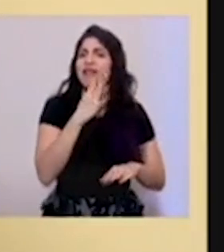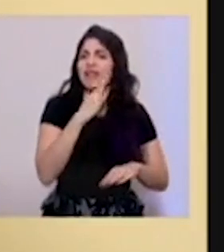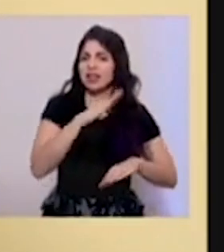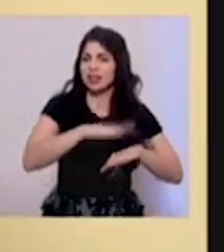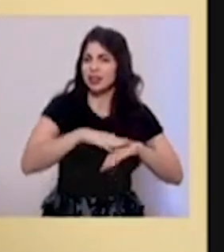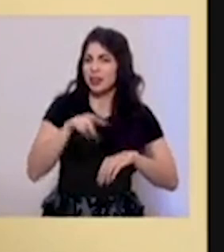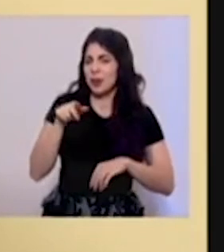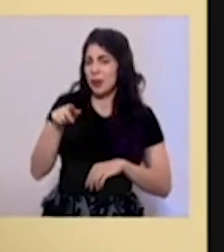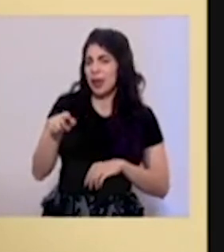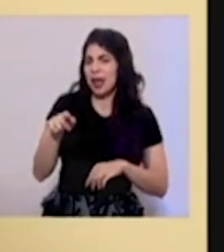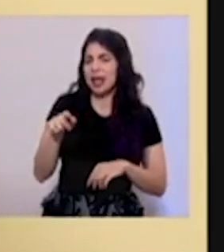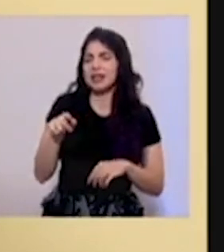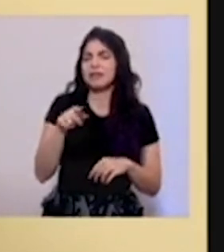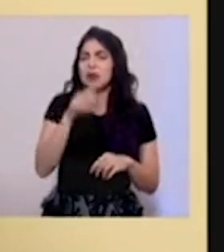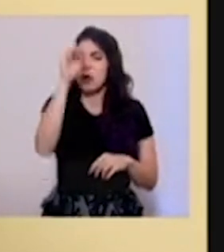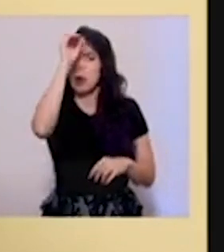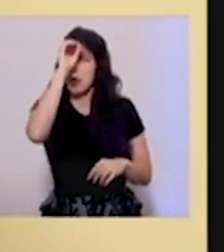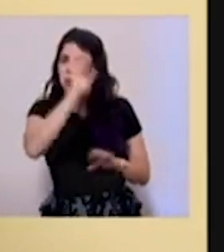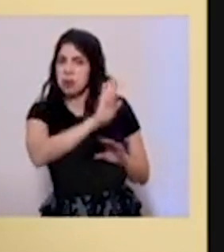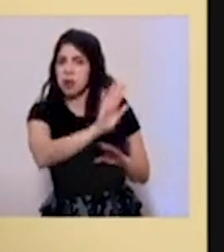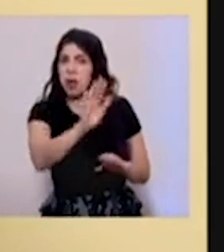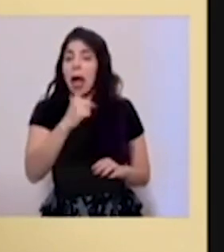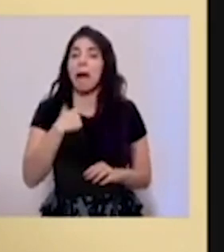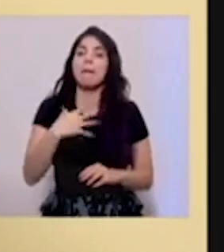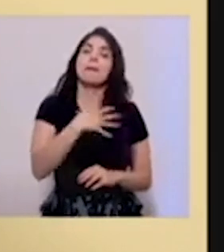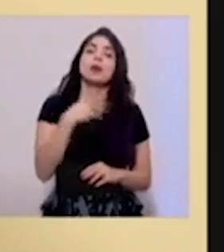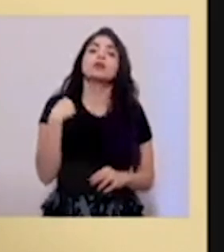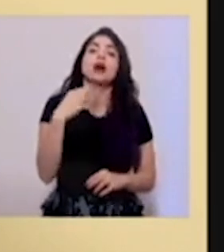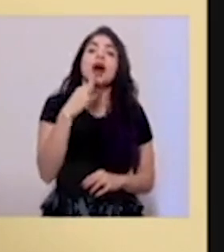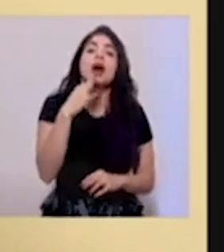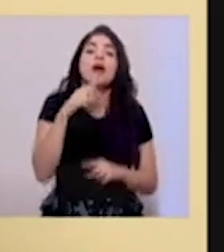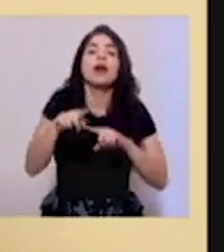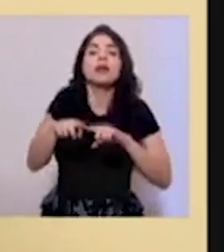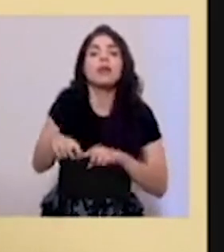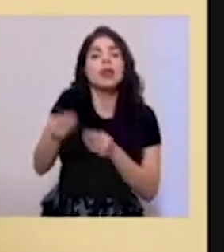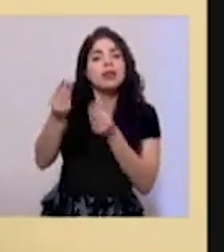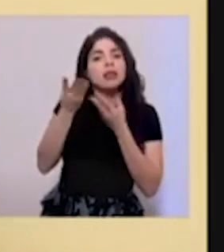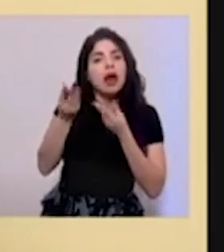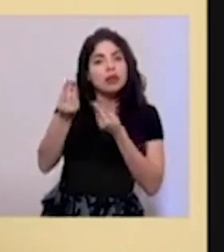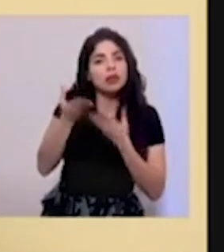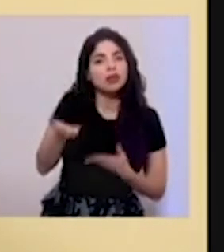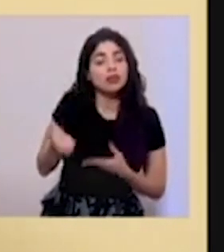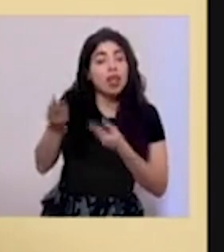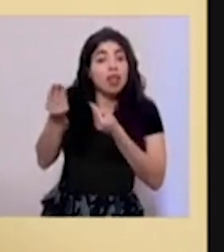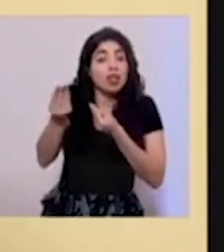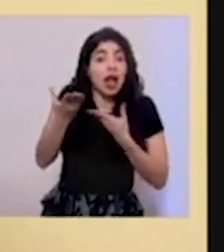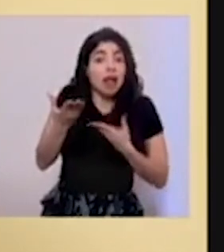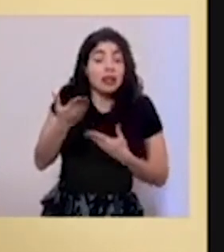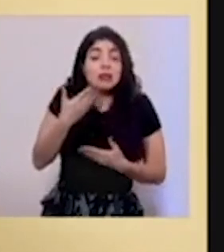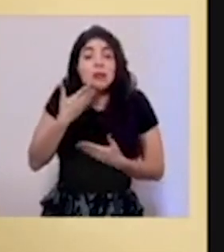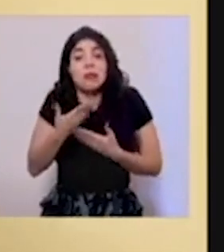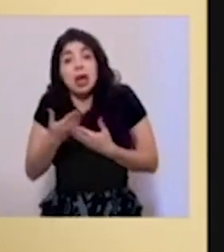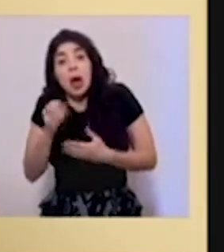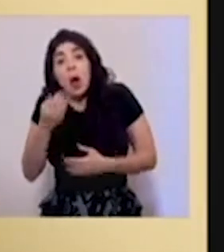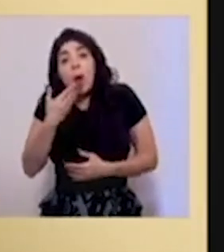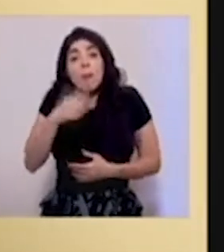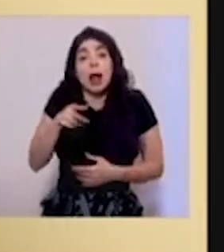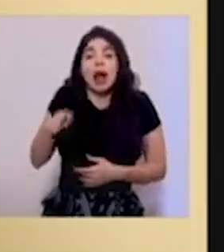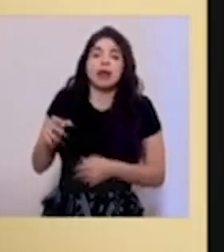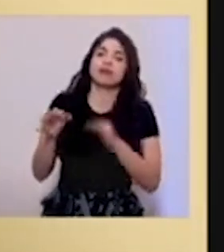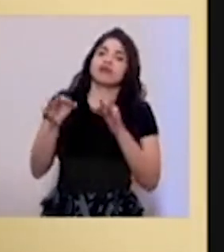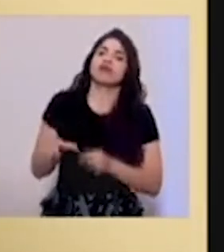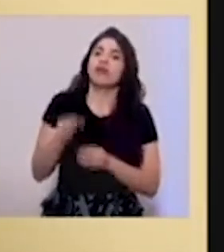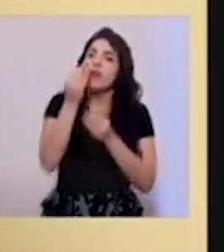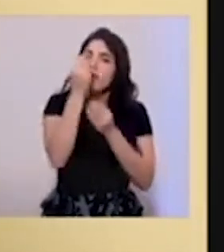de algunas posiciones. A mí me gusta hablar con datos, ¿verdad? Al final los datos, para bien o para mal, como usted lo dice, son los que determinan o no.